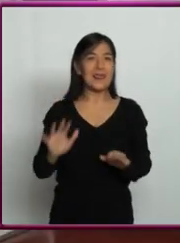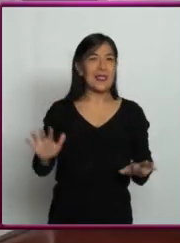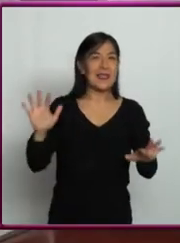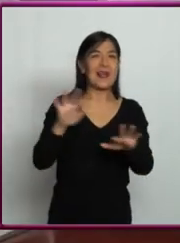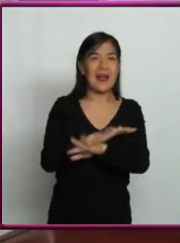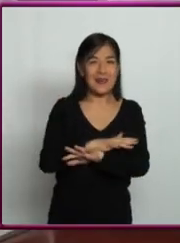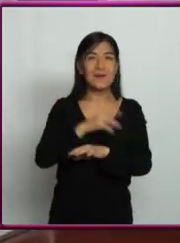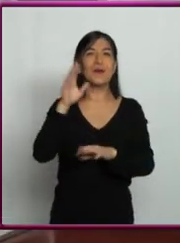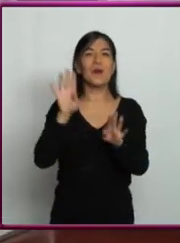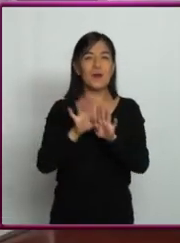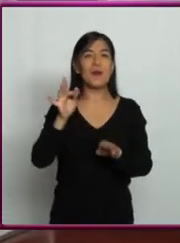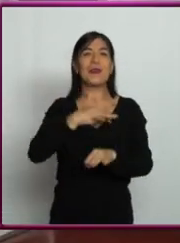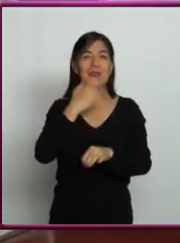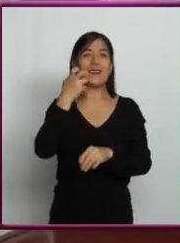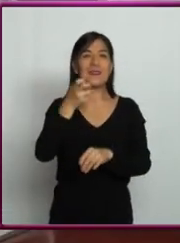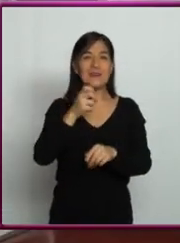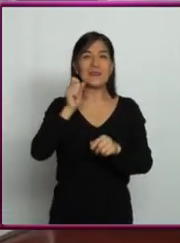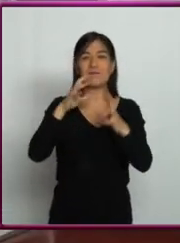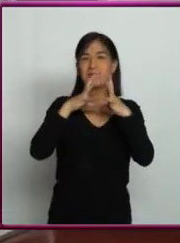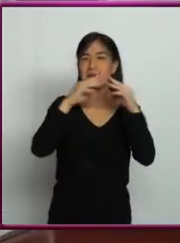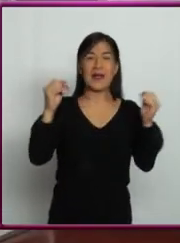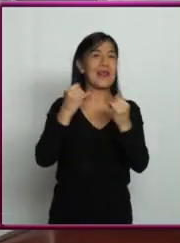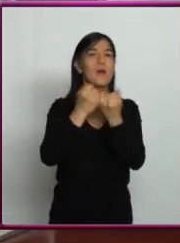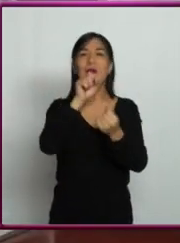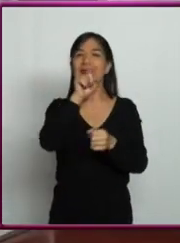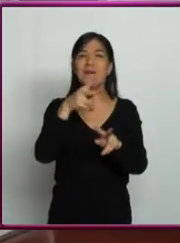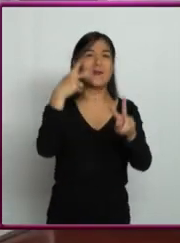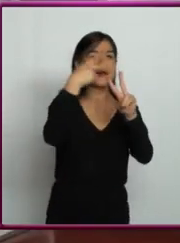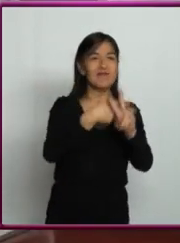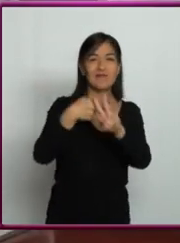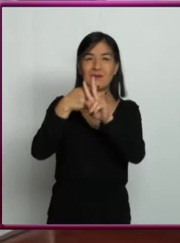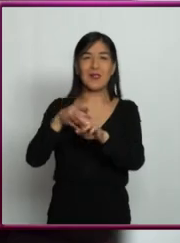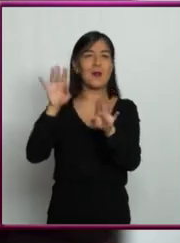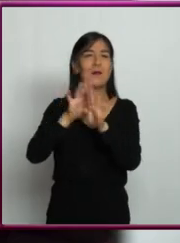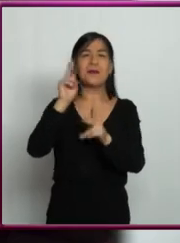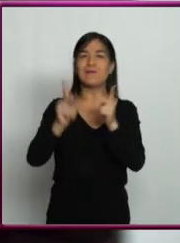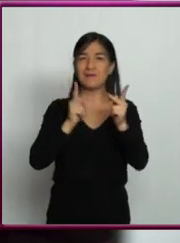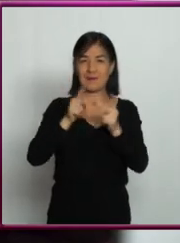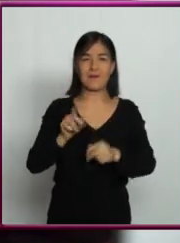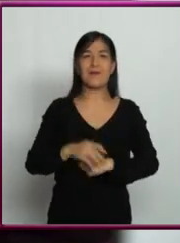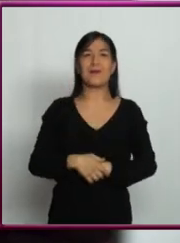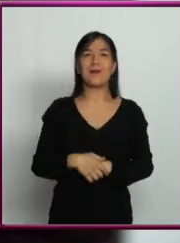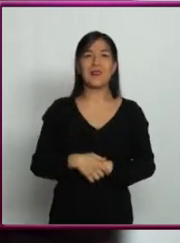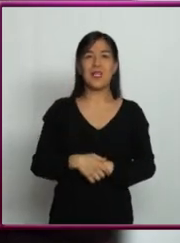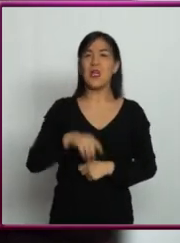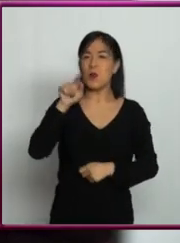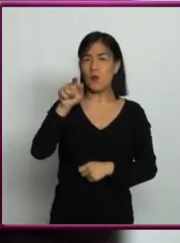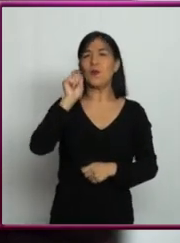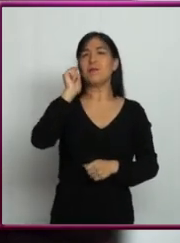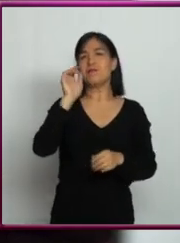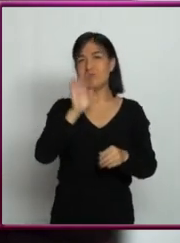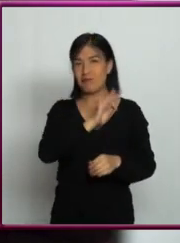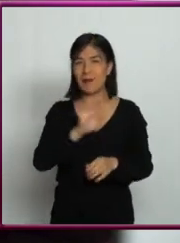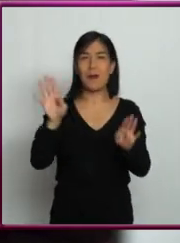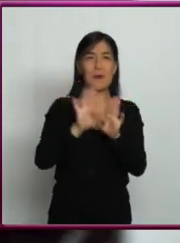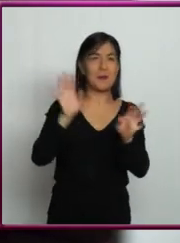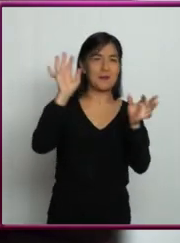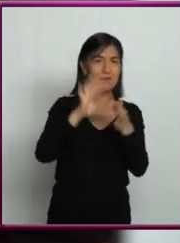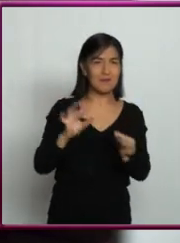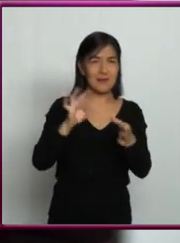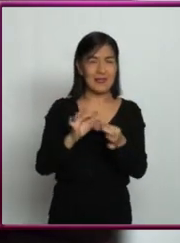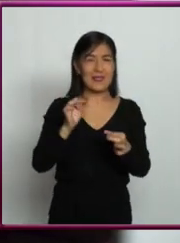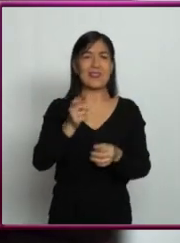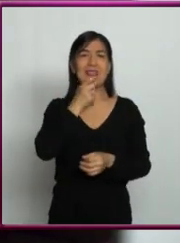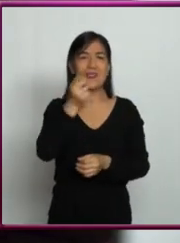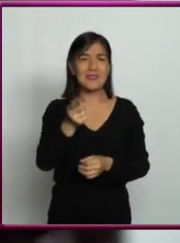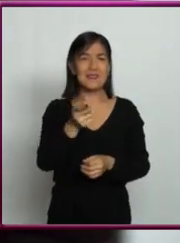esto te mide la velocidad. Y las estrellas igual. Entonces, esto se mide muy preciso. ¿Podría usted decir, entonces, que quizá algunas de